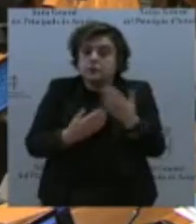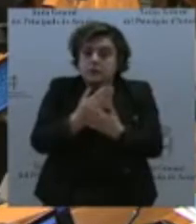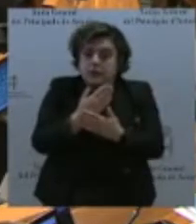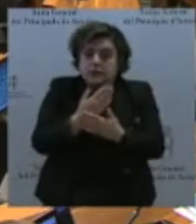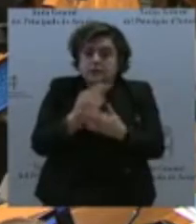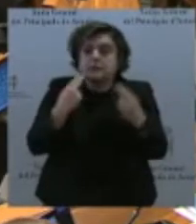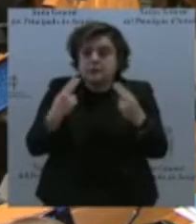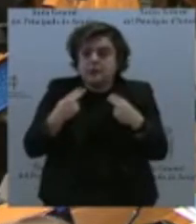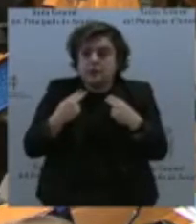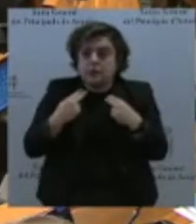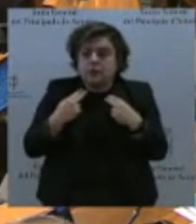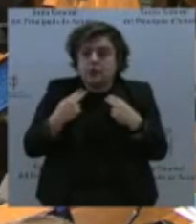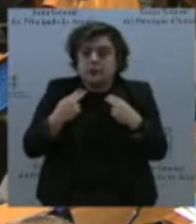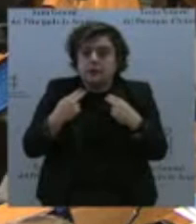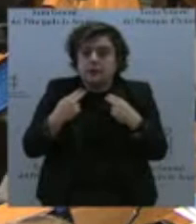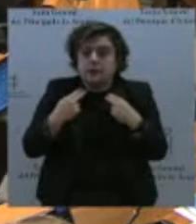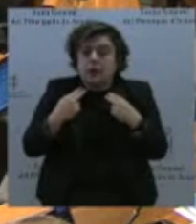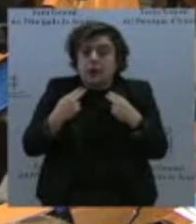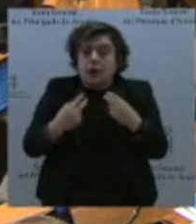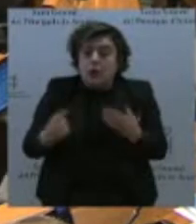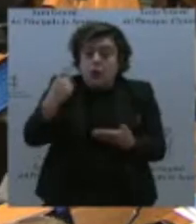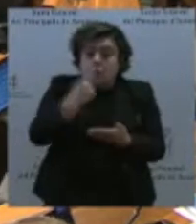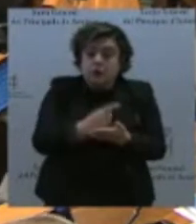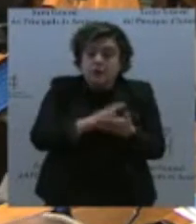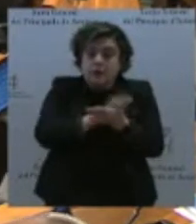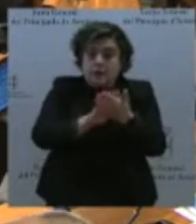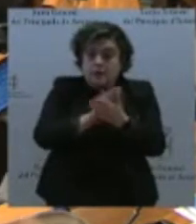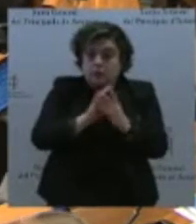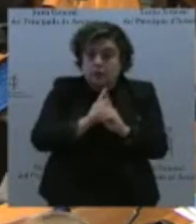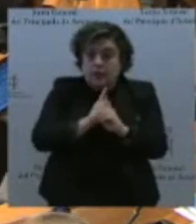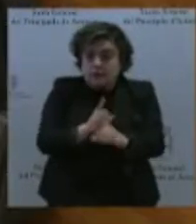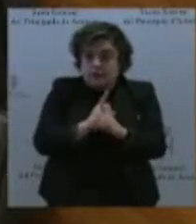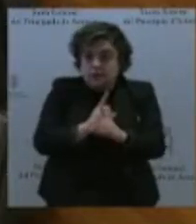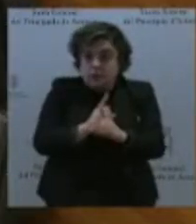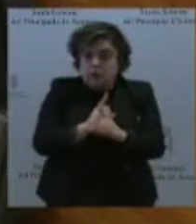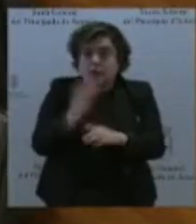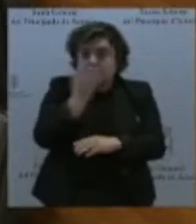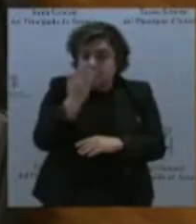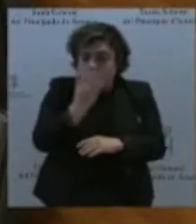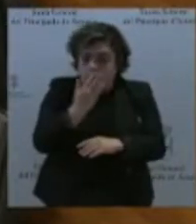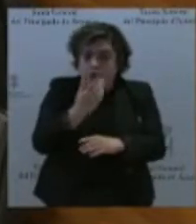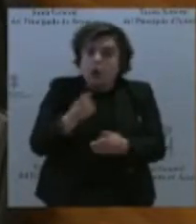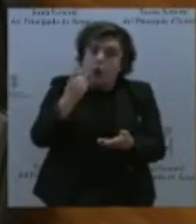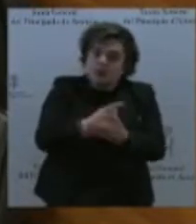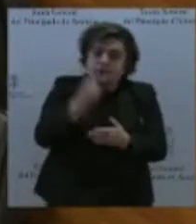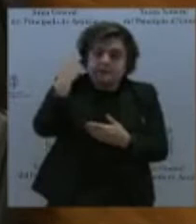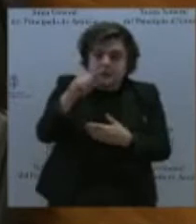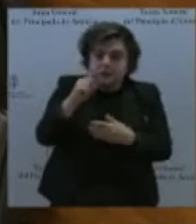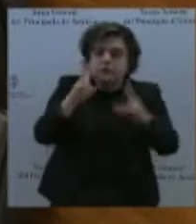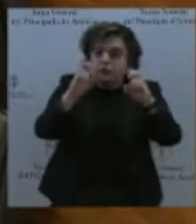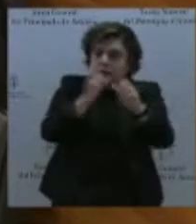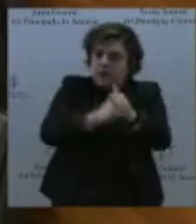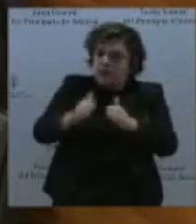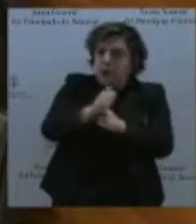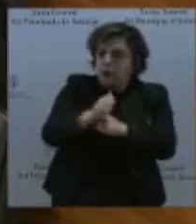Volvemos a hablar aquí de transporte escolar, es decir, sabemos que es un tema de máxima prioridad para ambas. Me pregunta por el occidente.